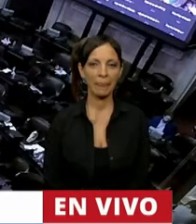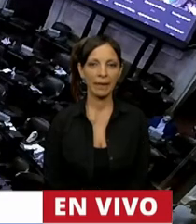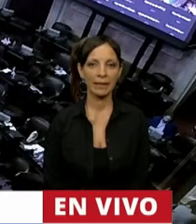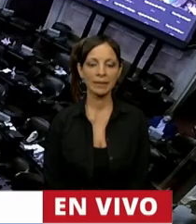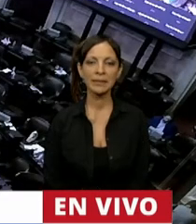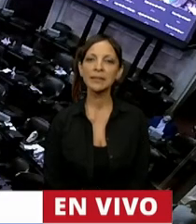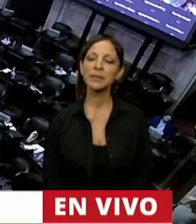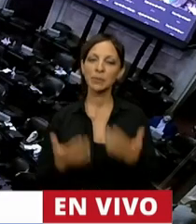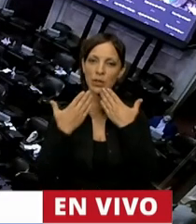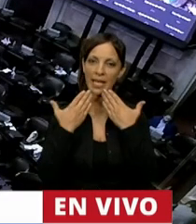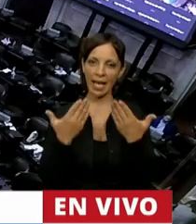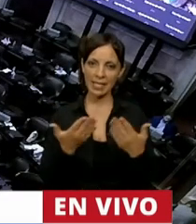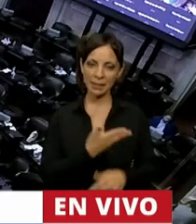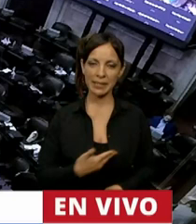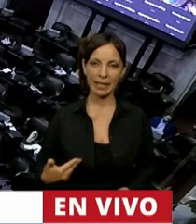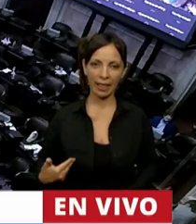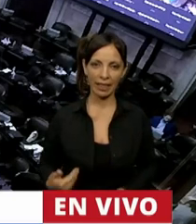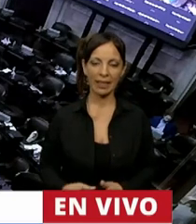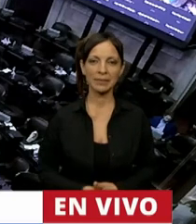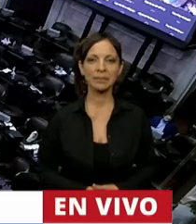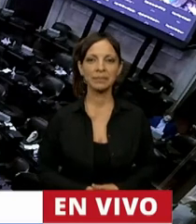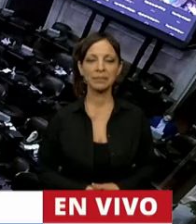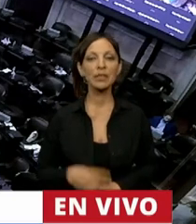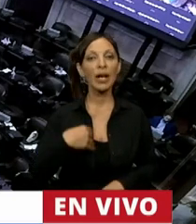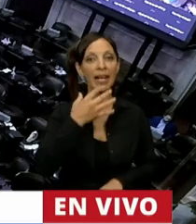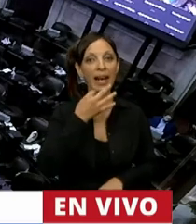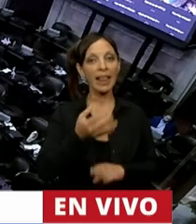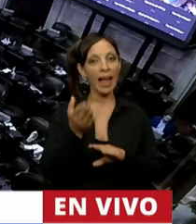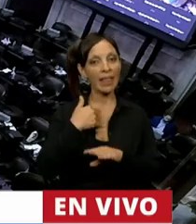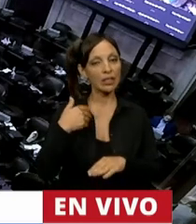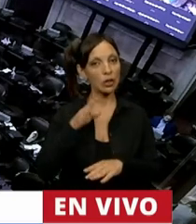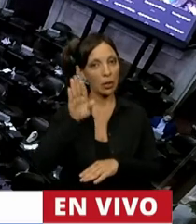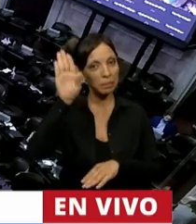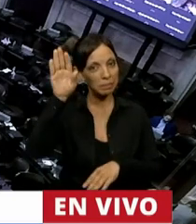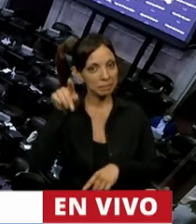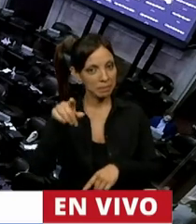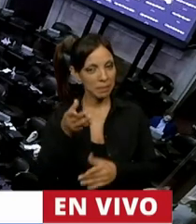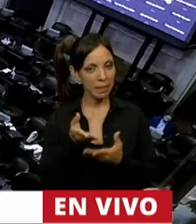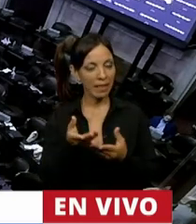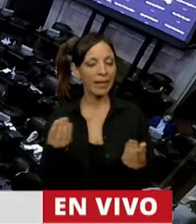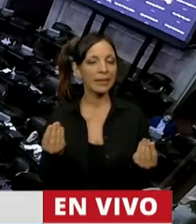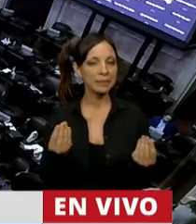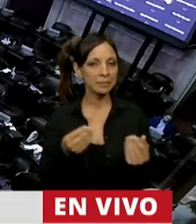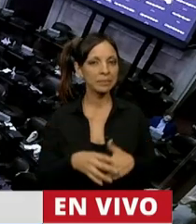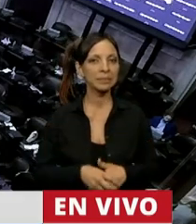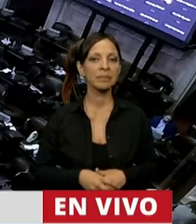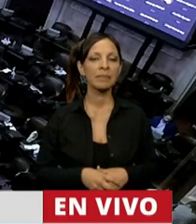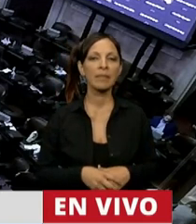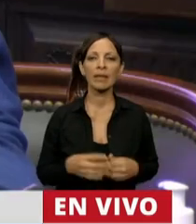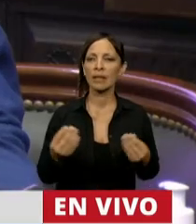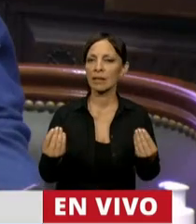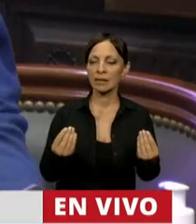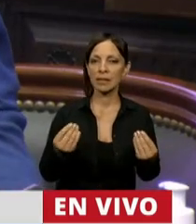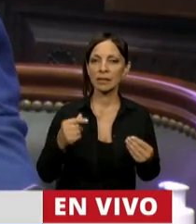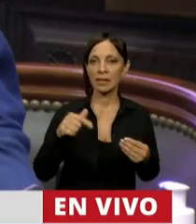Bueno, muchas gracias, Presidente. En realidad yo había solicitado la palabra oportunamente, porque